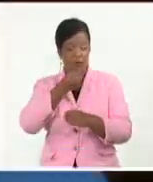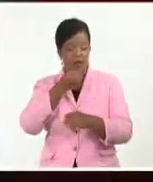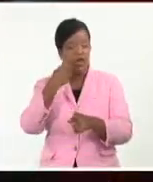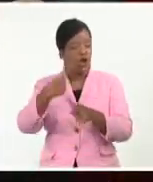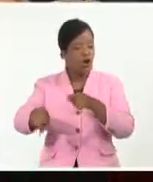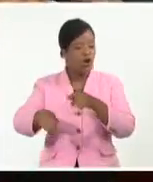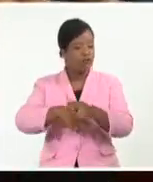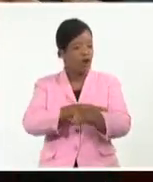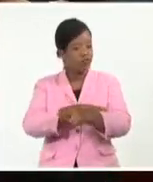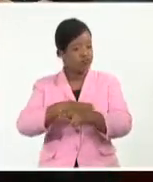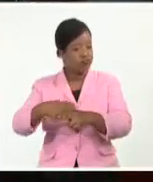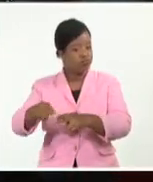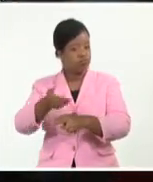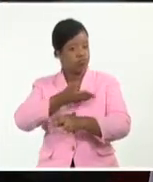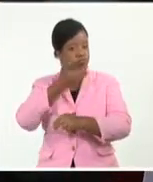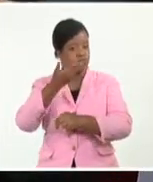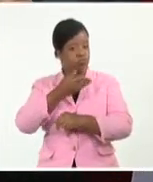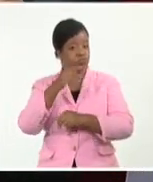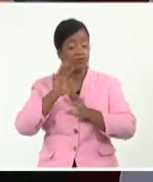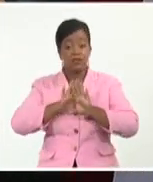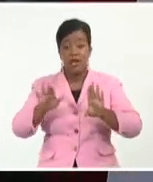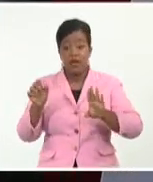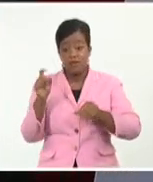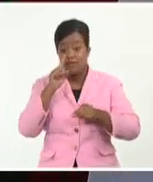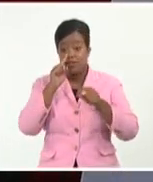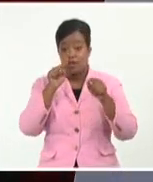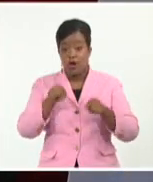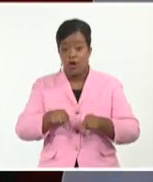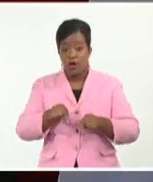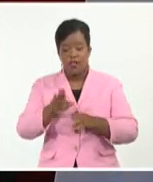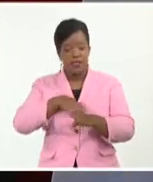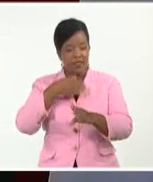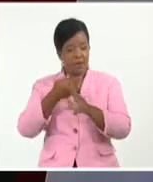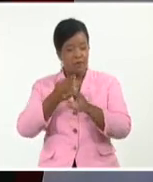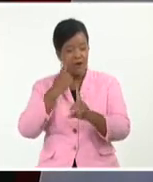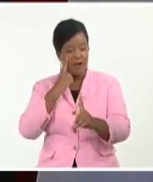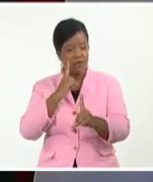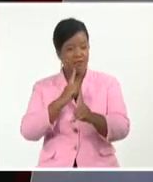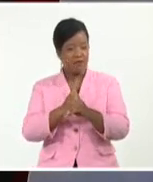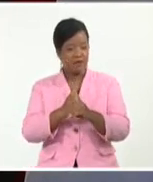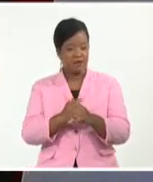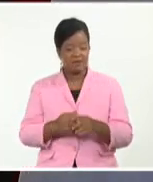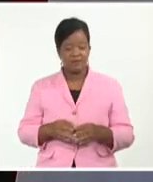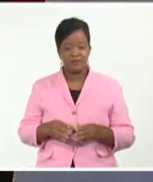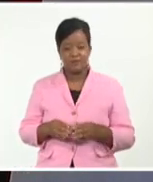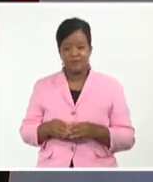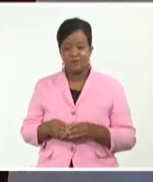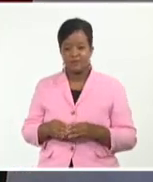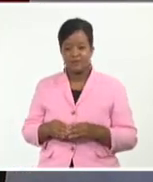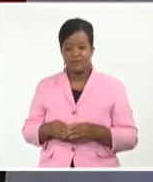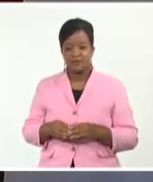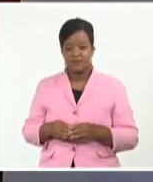Es todo por hoy amigos, pero volveremos a vernos en otro momento, y cuento con sus opiniones para seguir pensando juntos el país que queremos. Muy bueno.